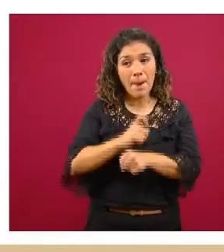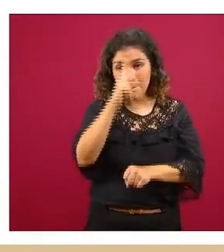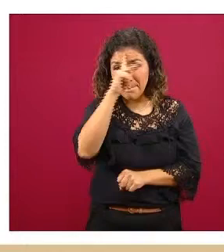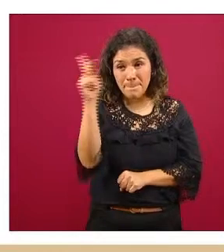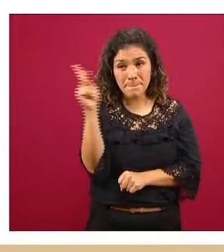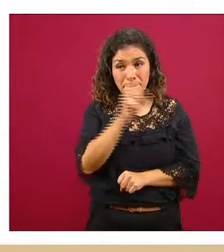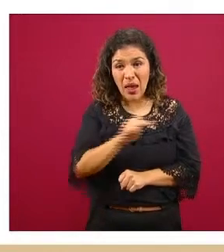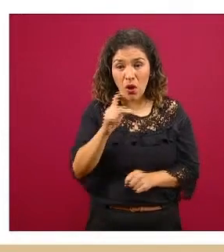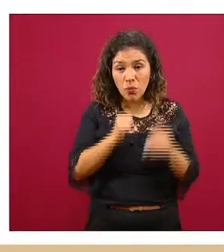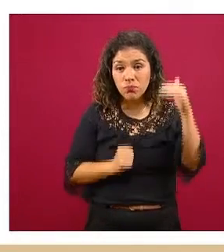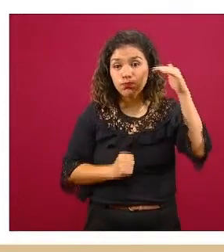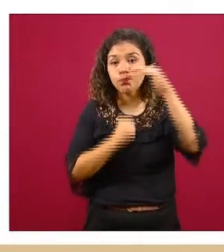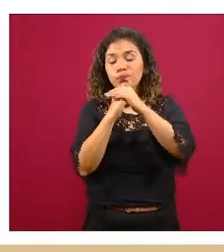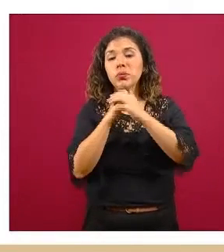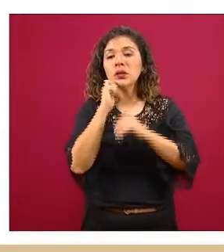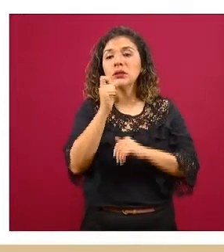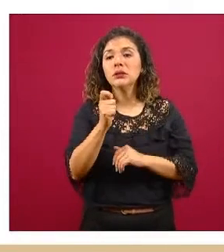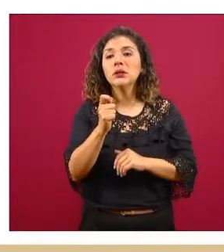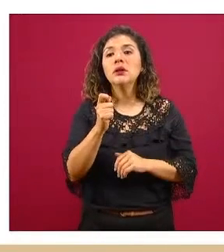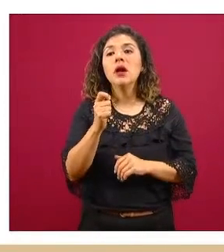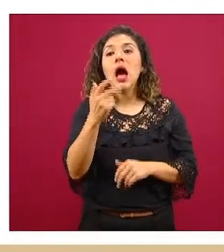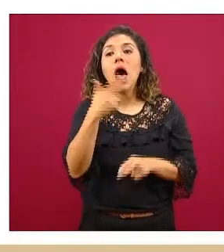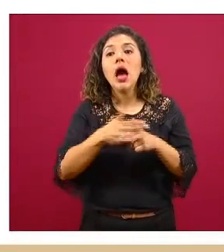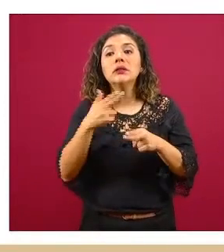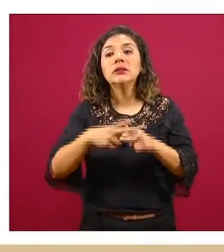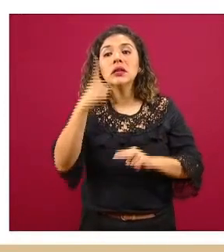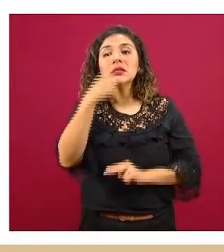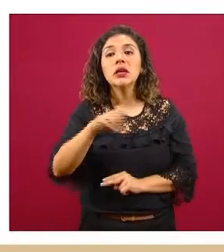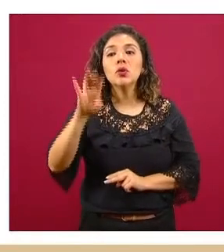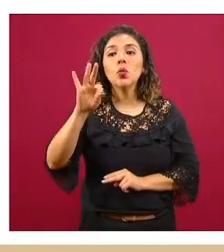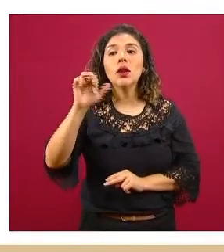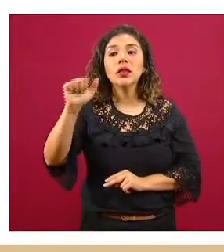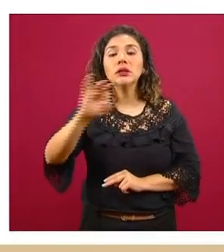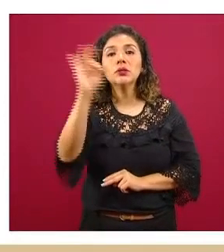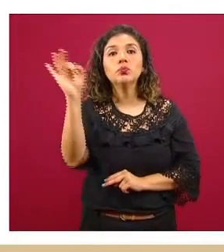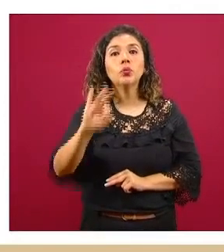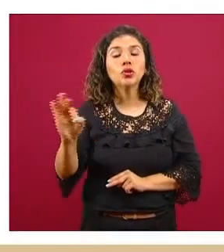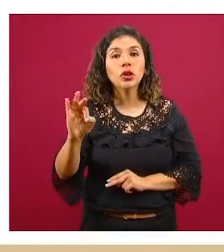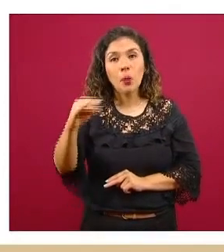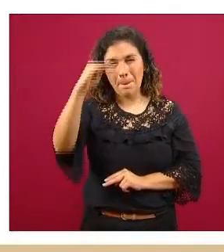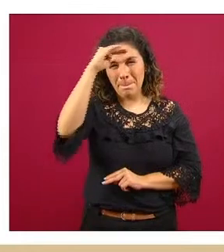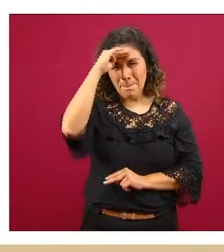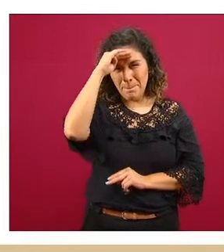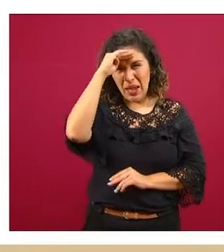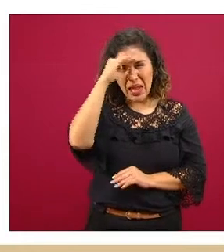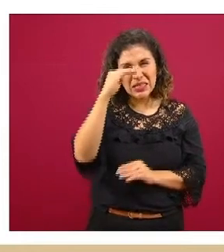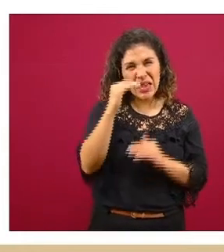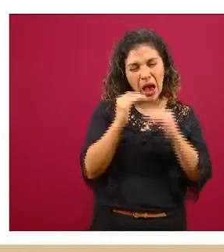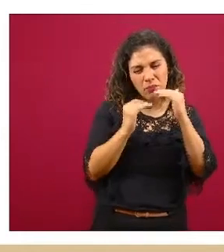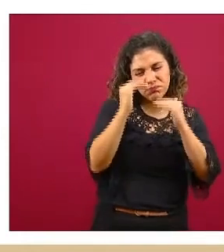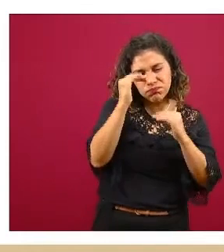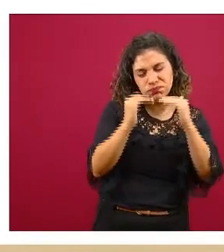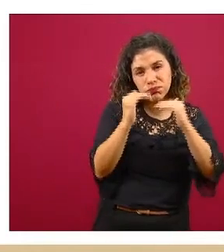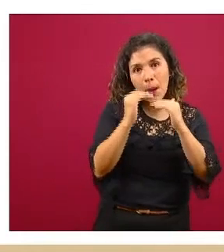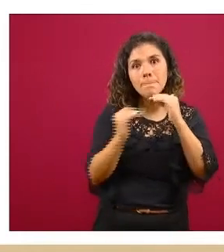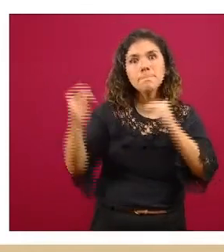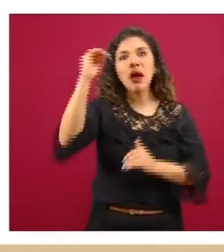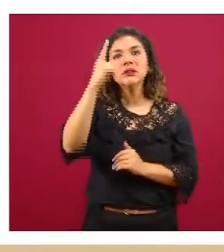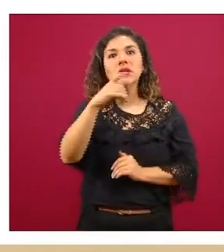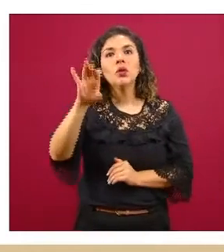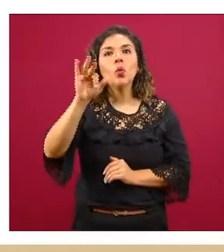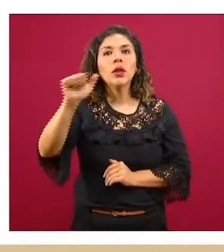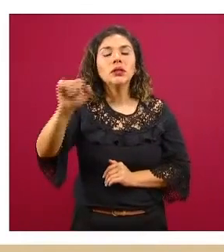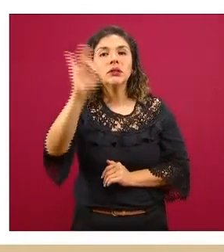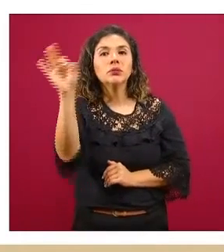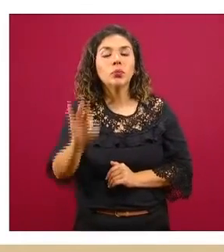la semana máxima se tuvo un pico de hasta 146% de lo que se esperaba para esa semana 146%